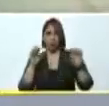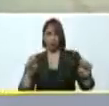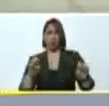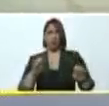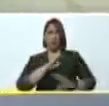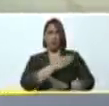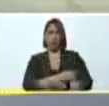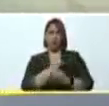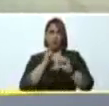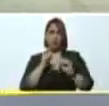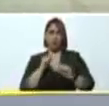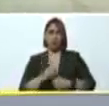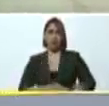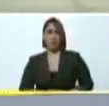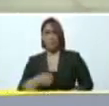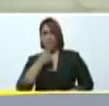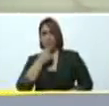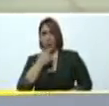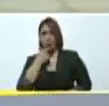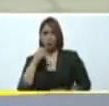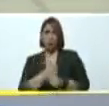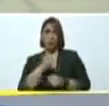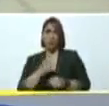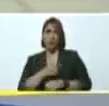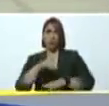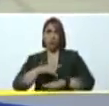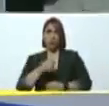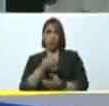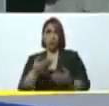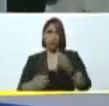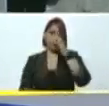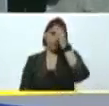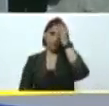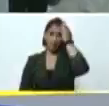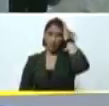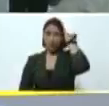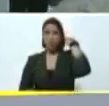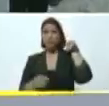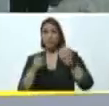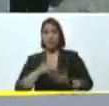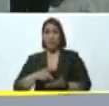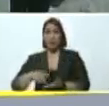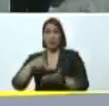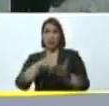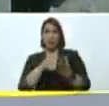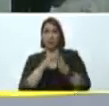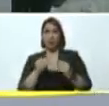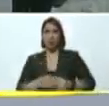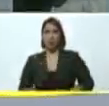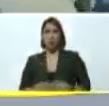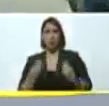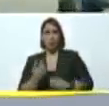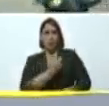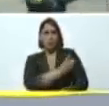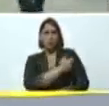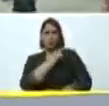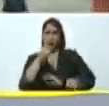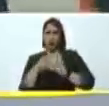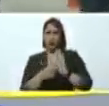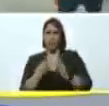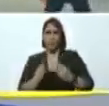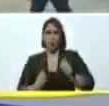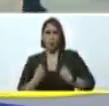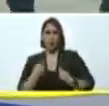Es muy hermosa la labor que les toca a ustedes de participar en todo esto. ¿Cómo está la vacunación? Me